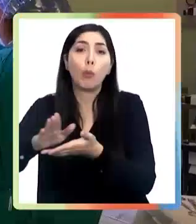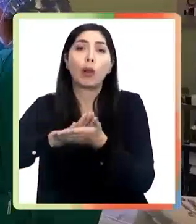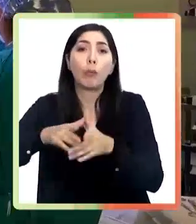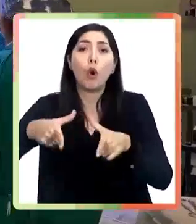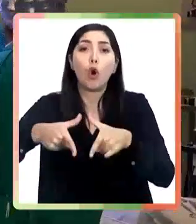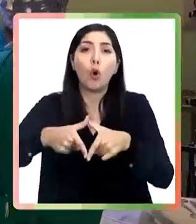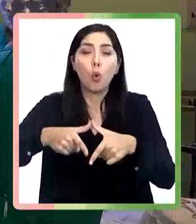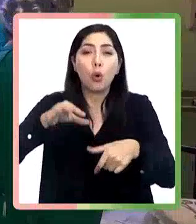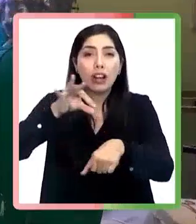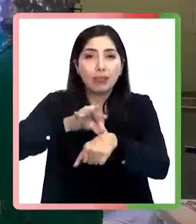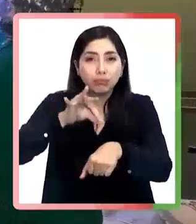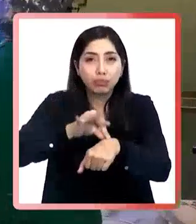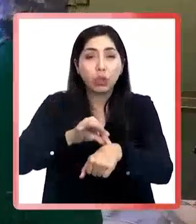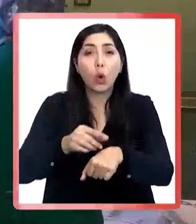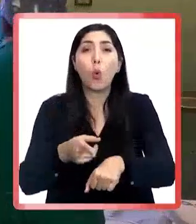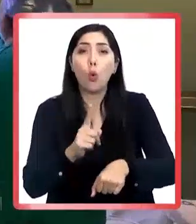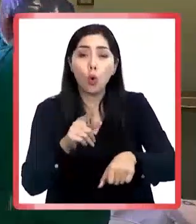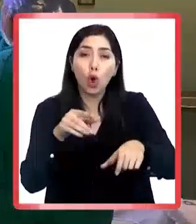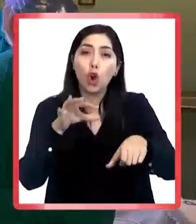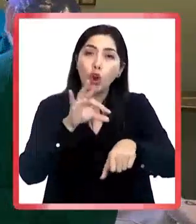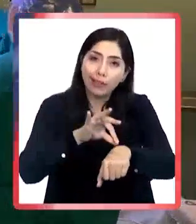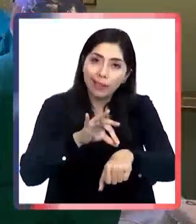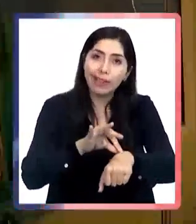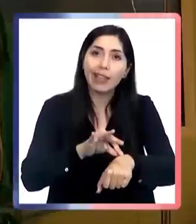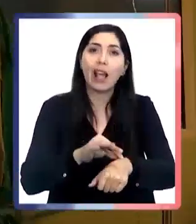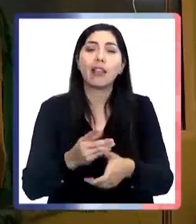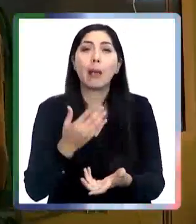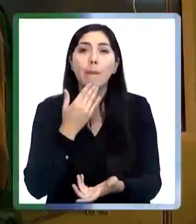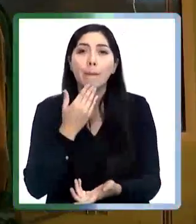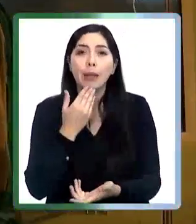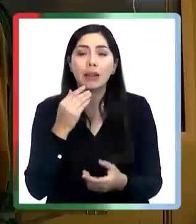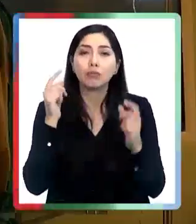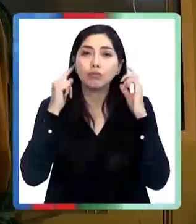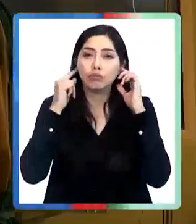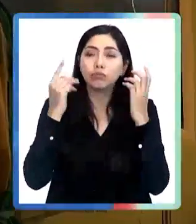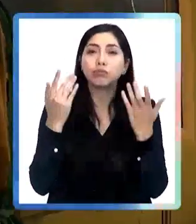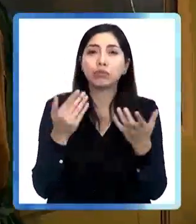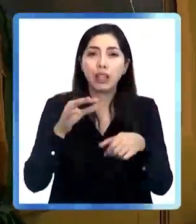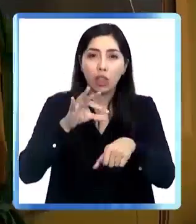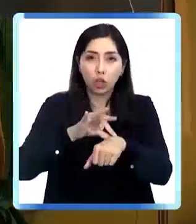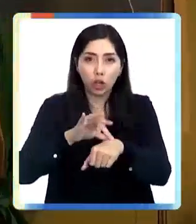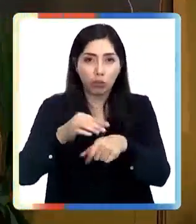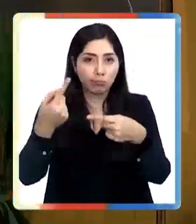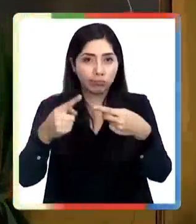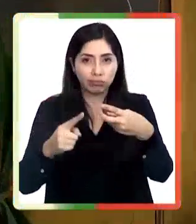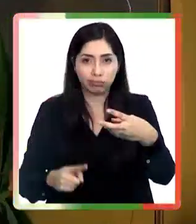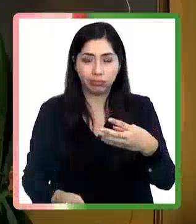ginecología, urología y otorrinonaringología y extenderla a Puerto Natales y por venir.